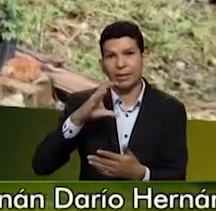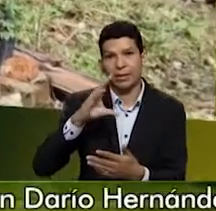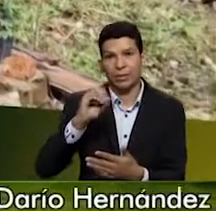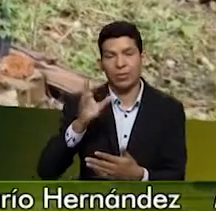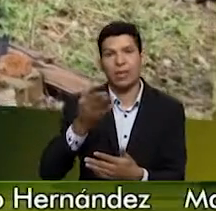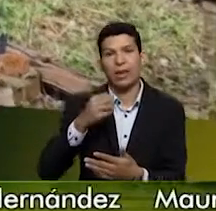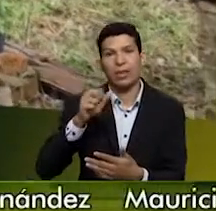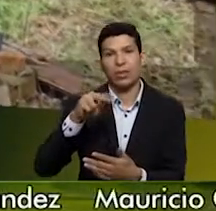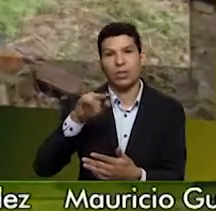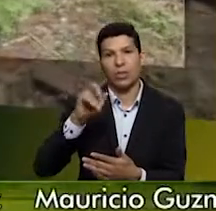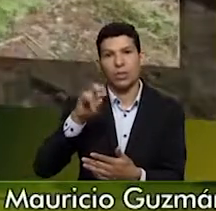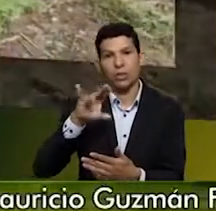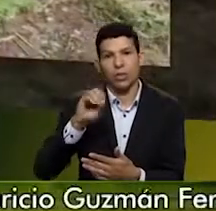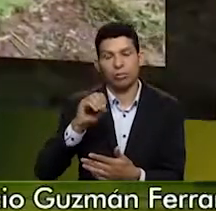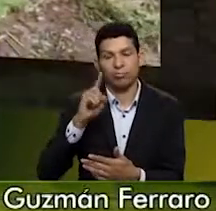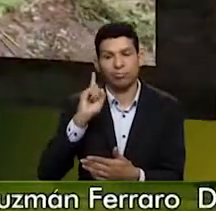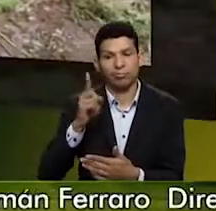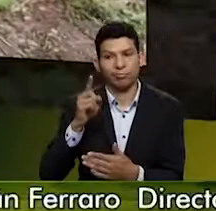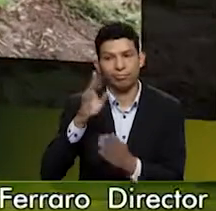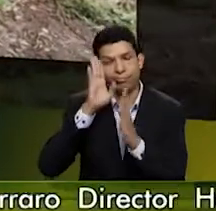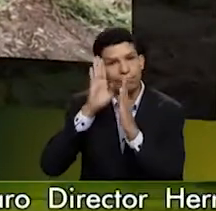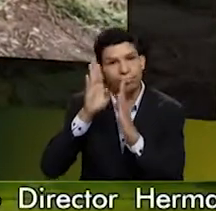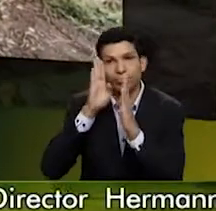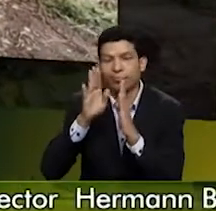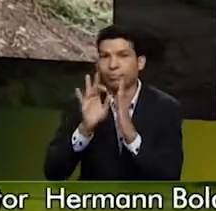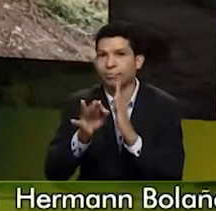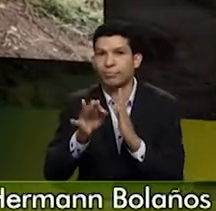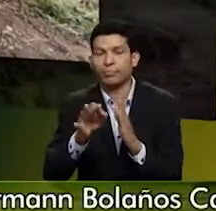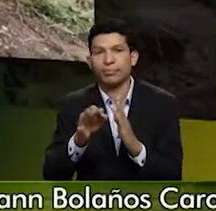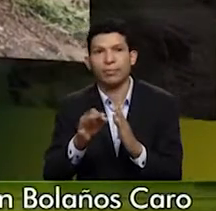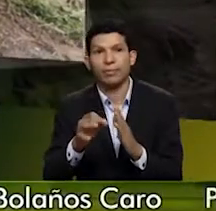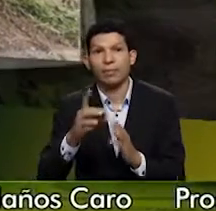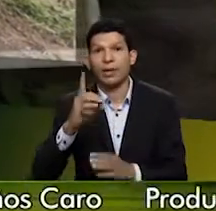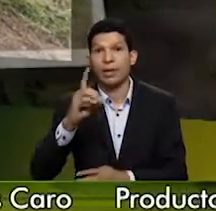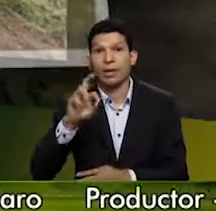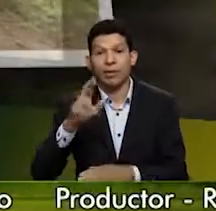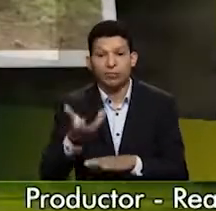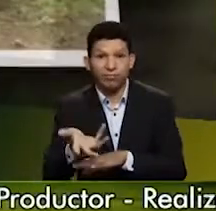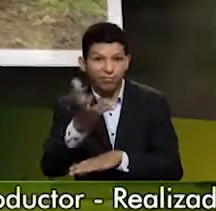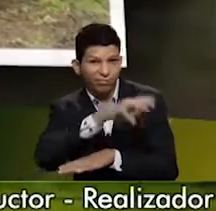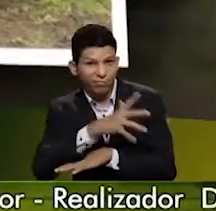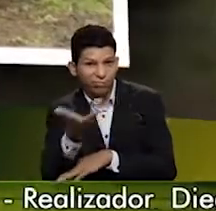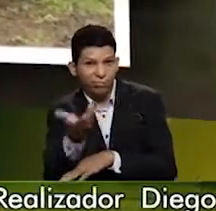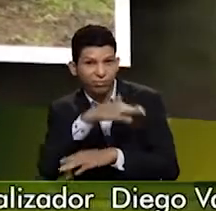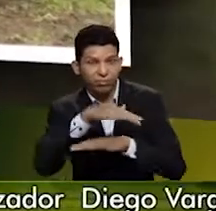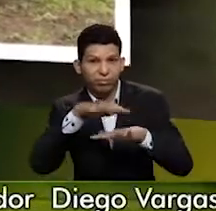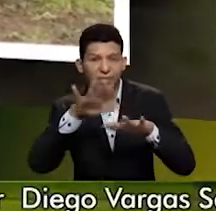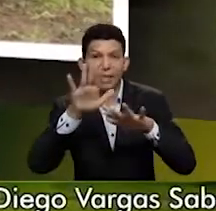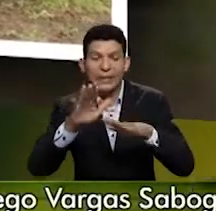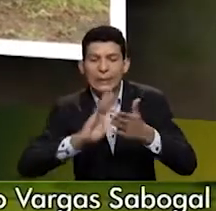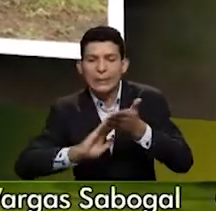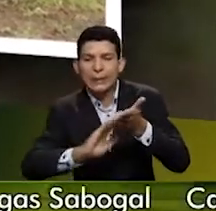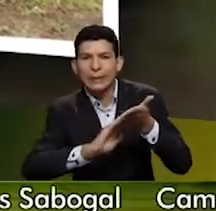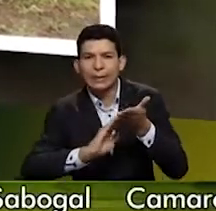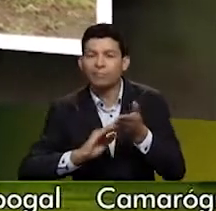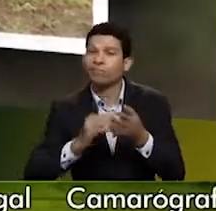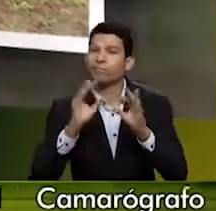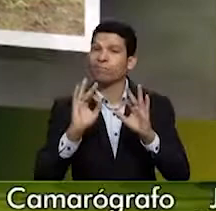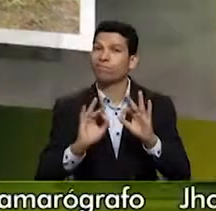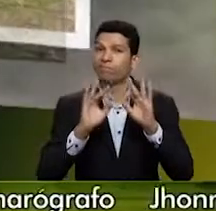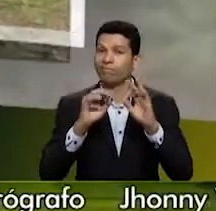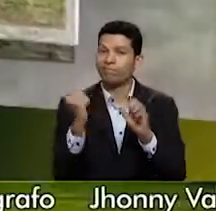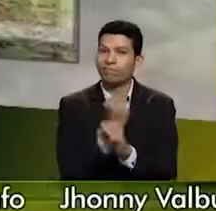una persona muy receptiva. La Draga, por ejemplo, que está en este momento en la laguna, está haciendo un excelente trabajo.